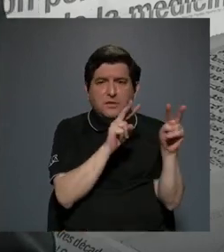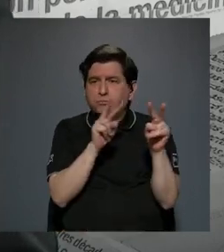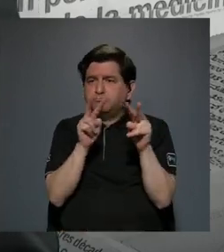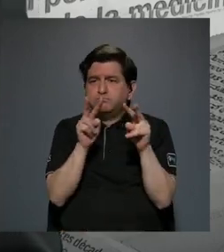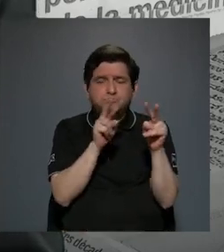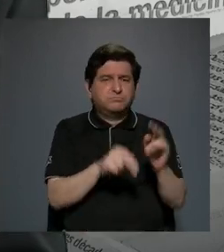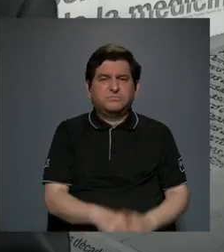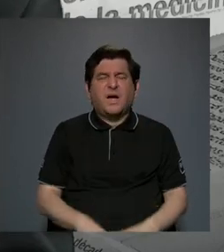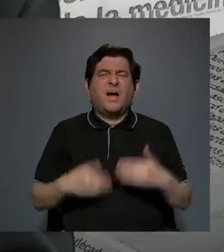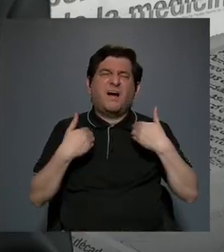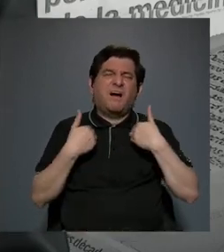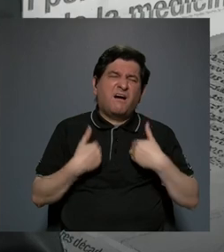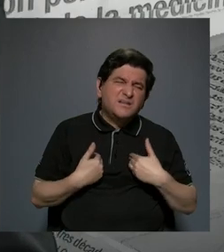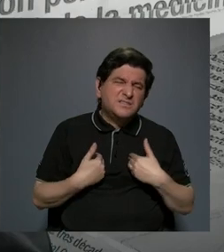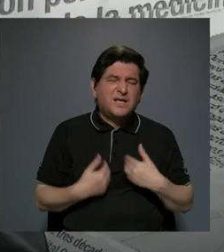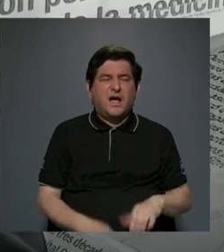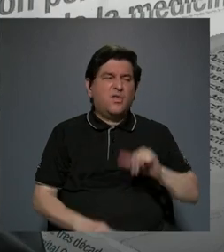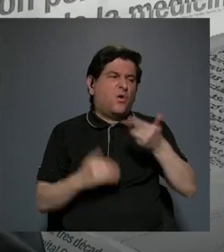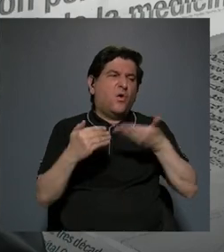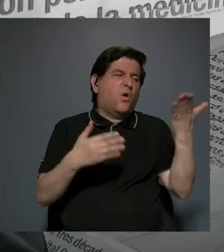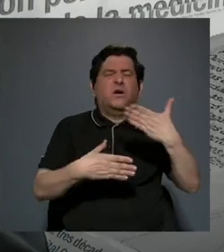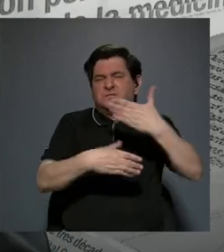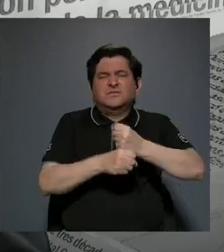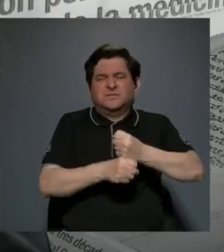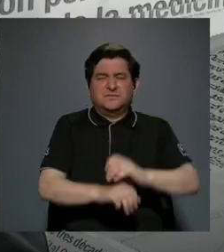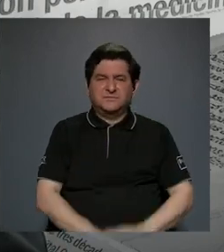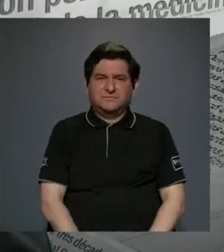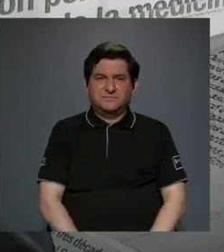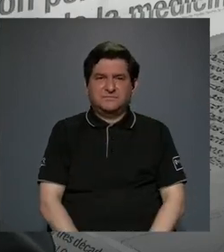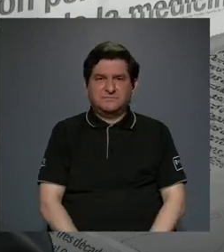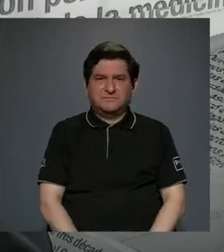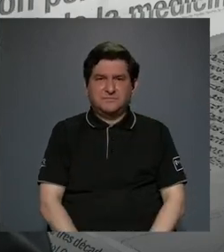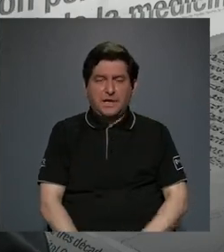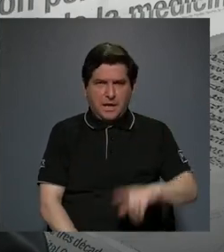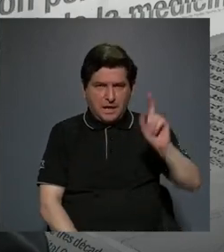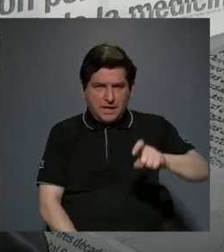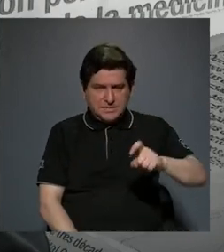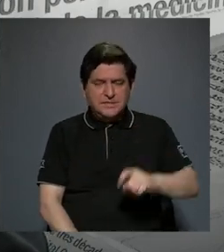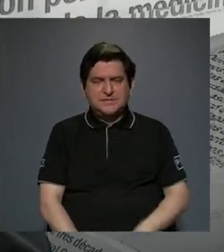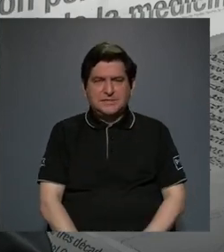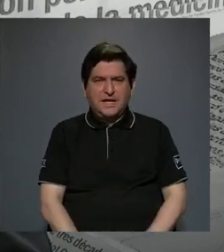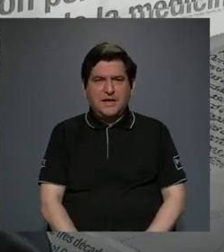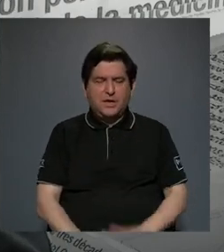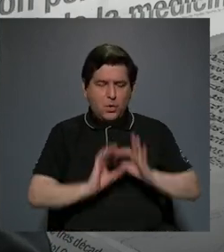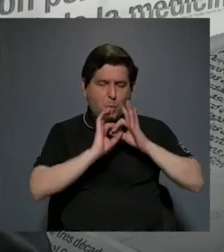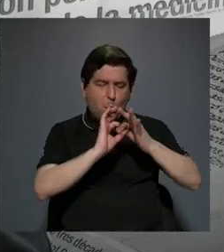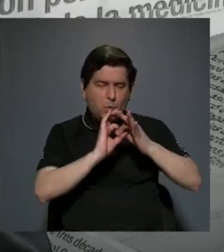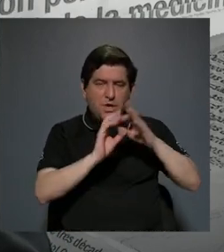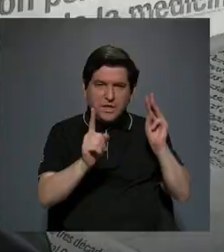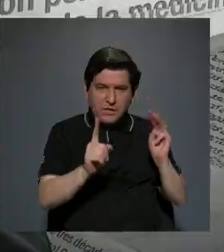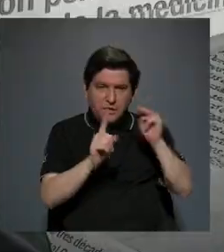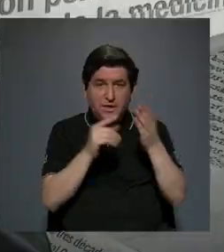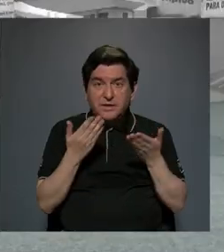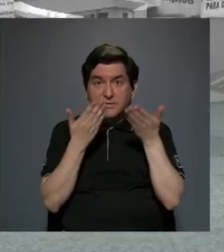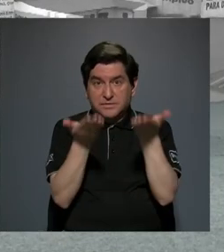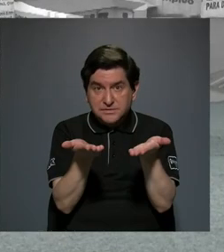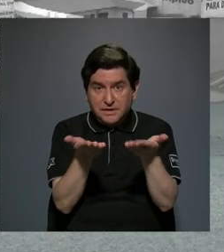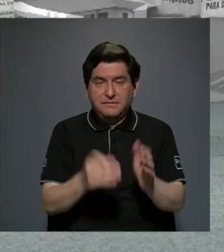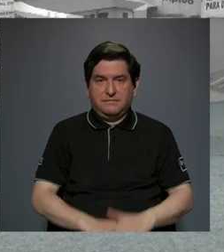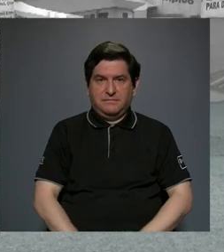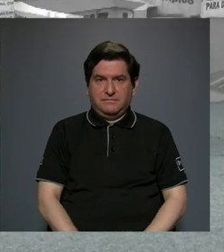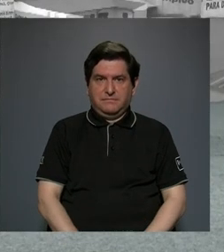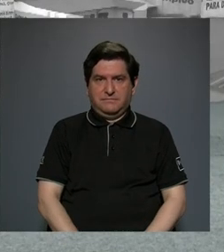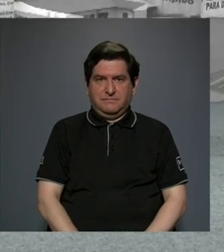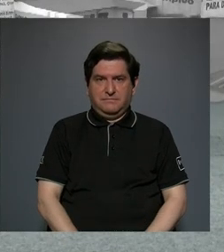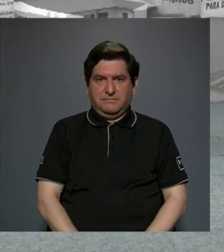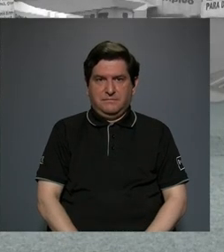porque estoy cansado porque tengo otras cosas que hacer entonces hay que tener una consecuencia en el mensaje yo